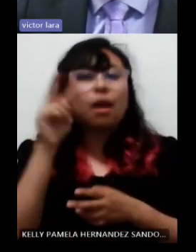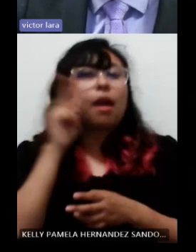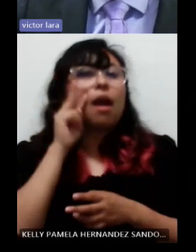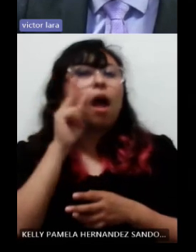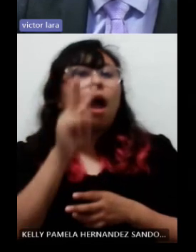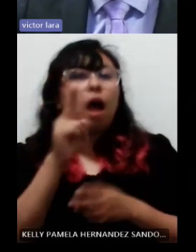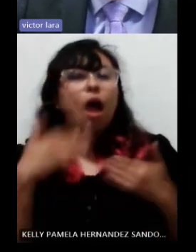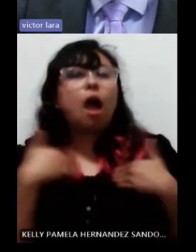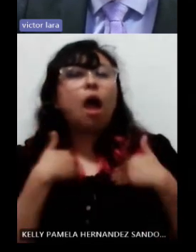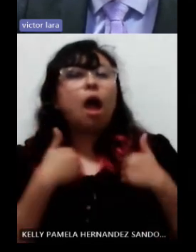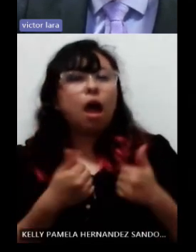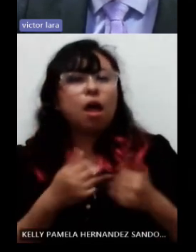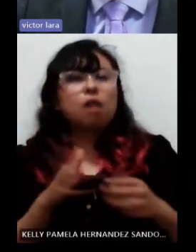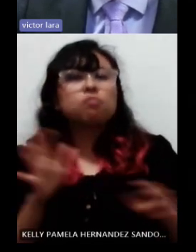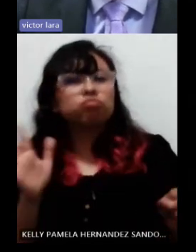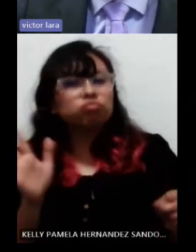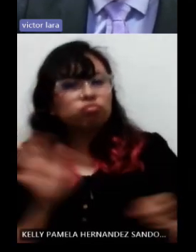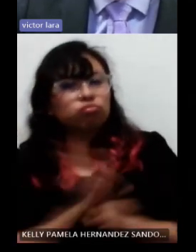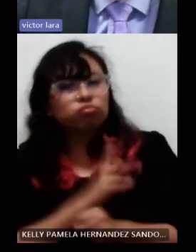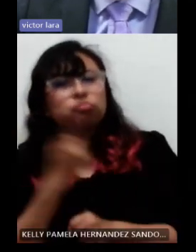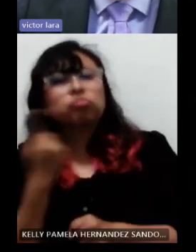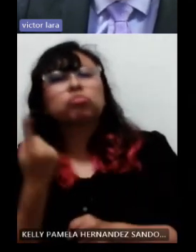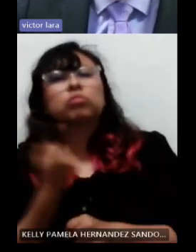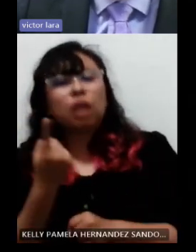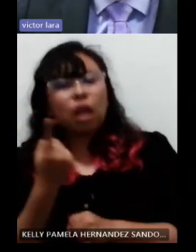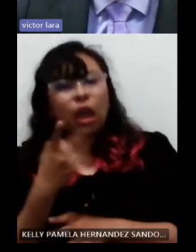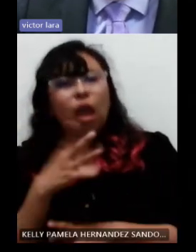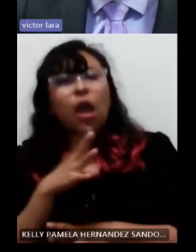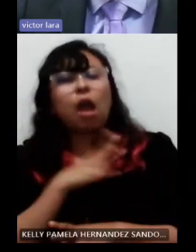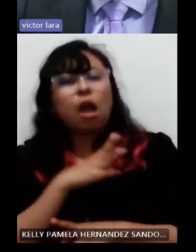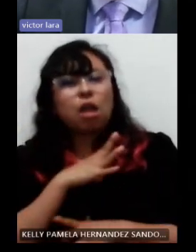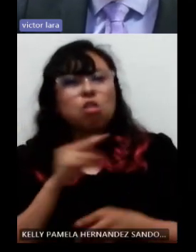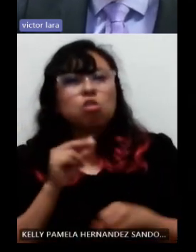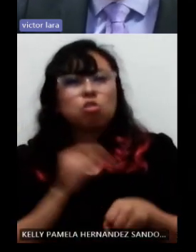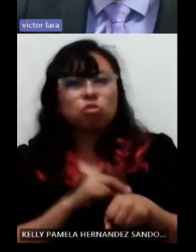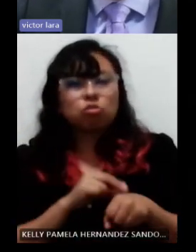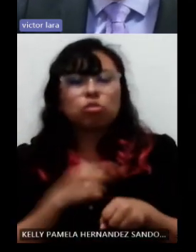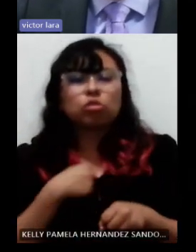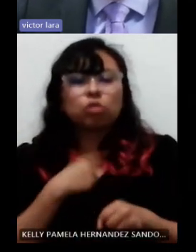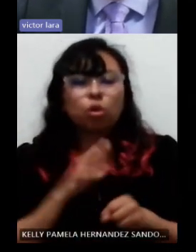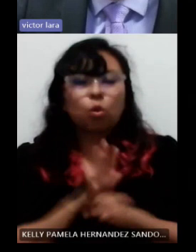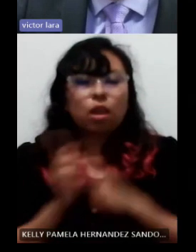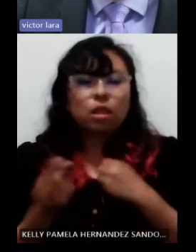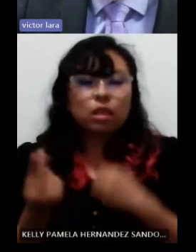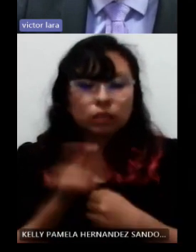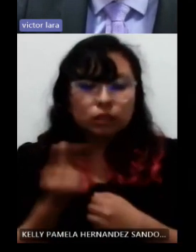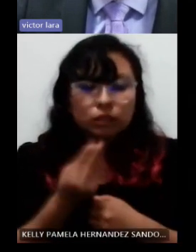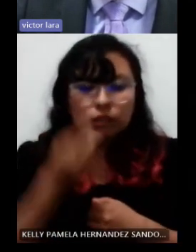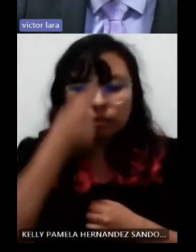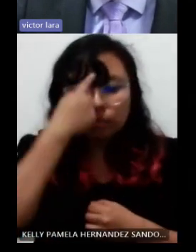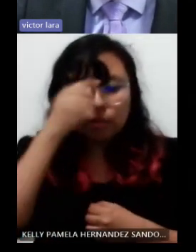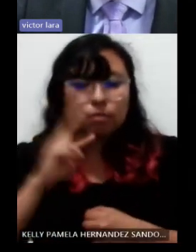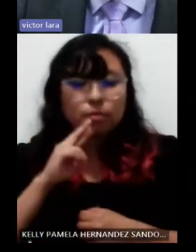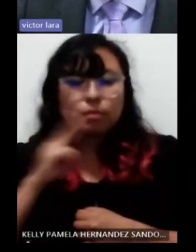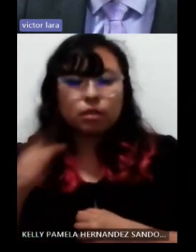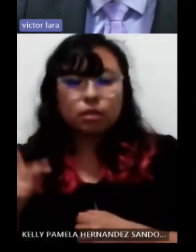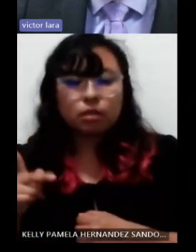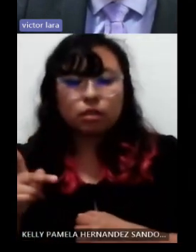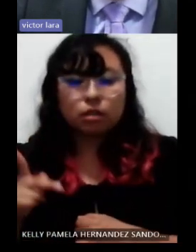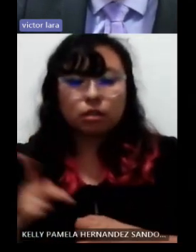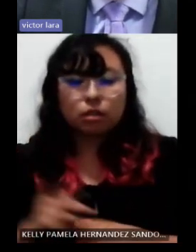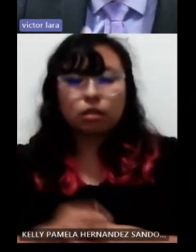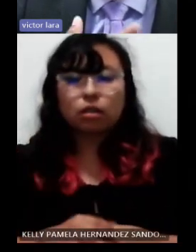qué es lo que el paciente necesita hacer, cuáles son las limitaciones, cuáles son las necesidades visuales específicas que tiene el